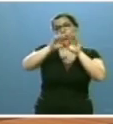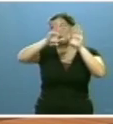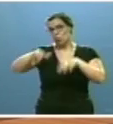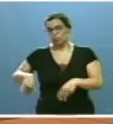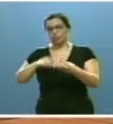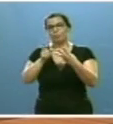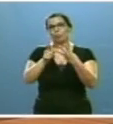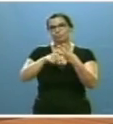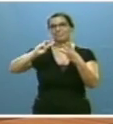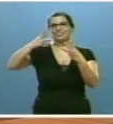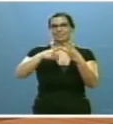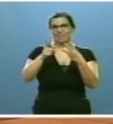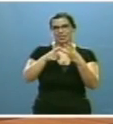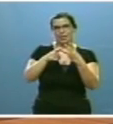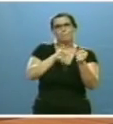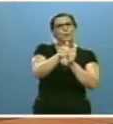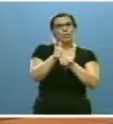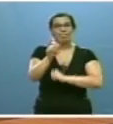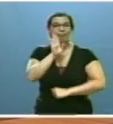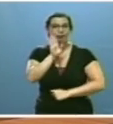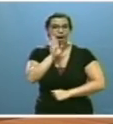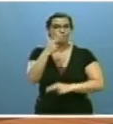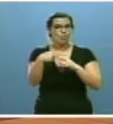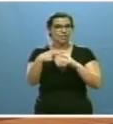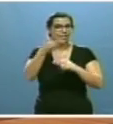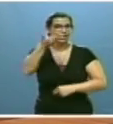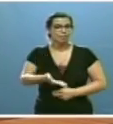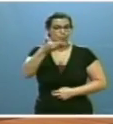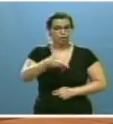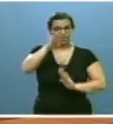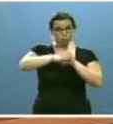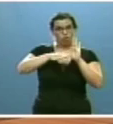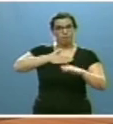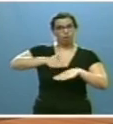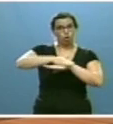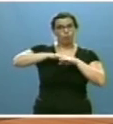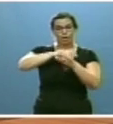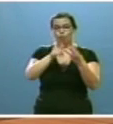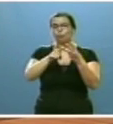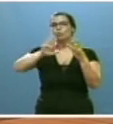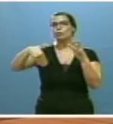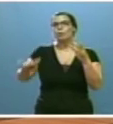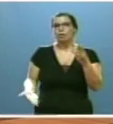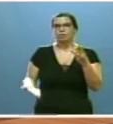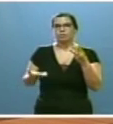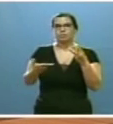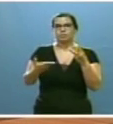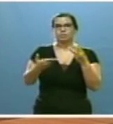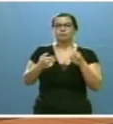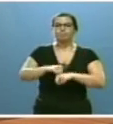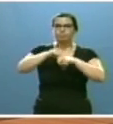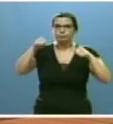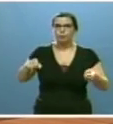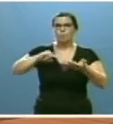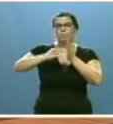la tercera de las grandes prioridades políticas de este programa de gobierno y que es fortalecer el proyecto